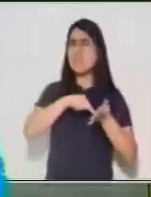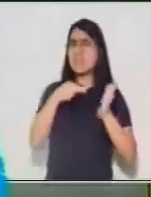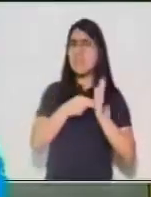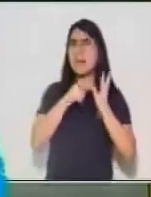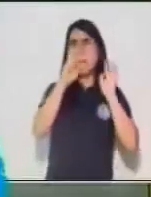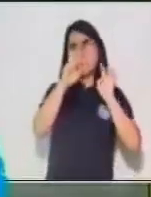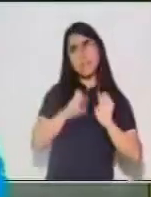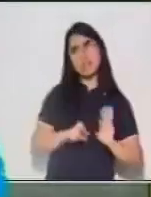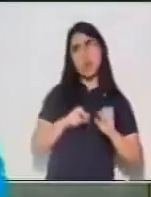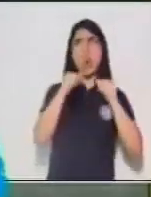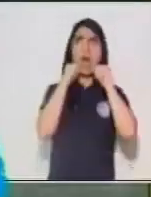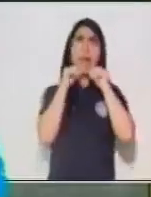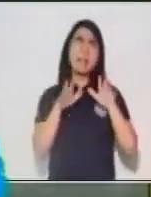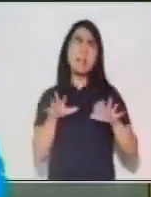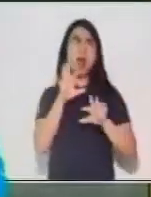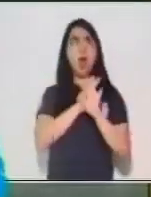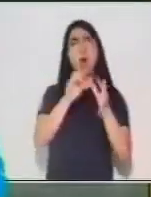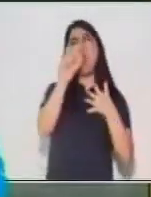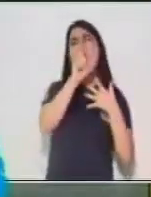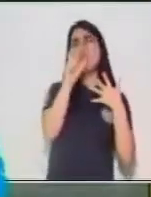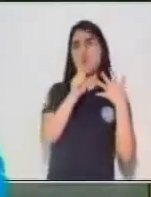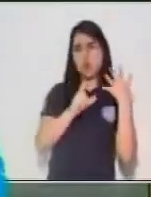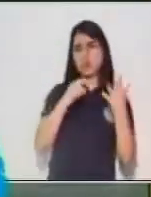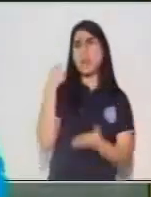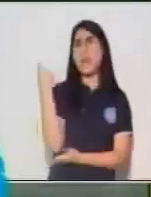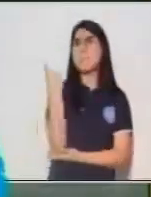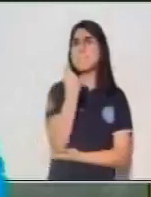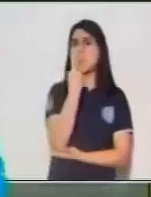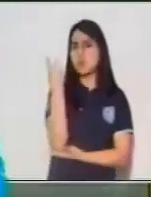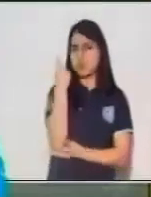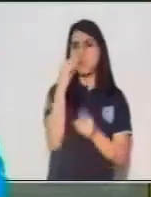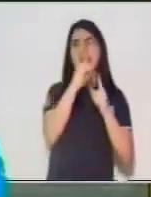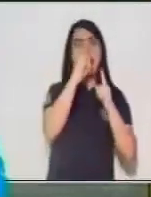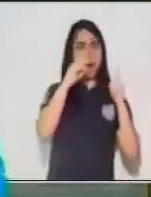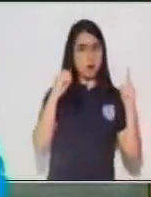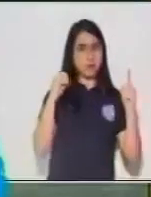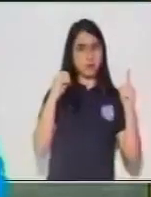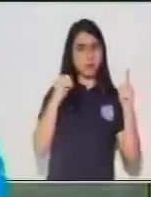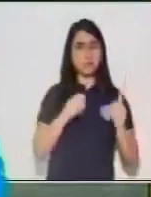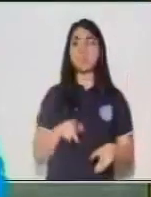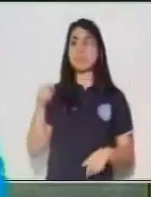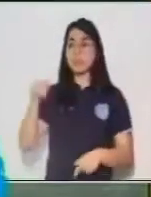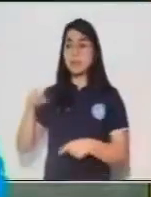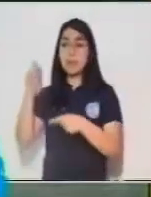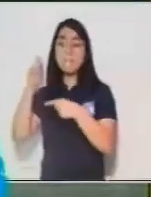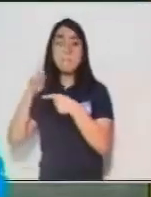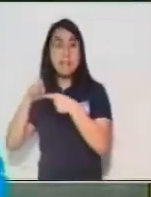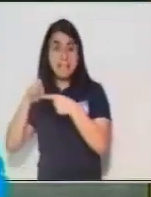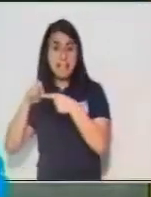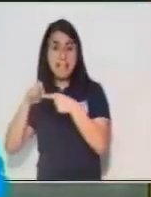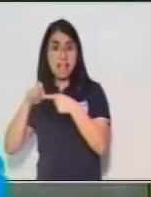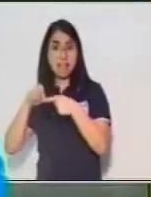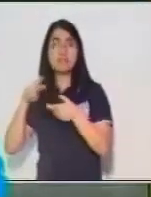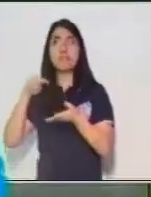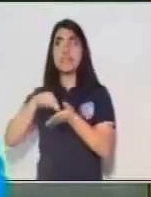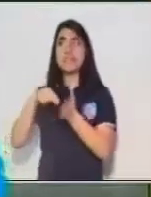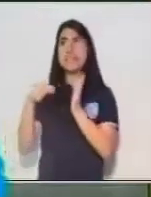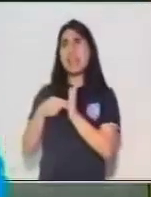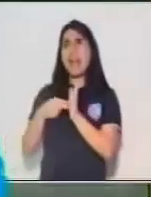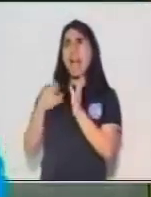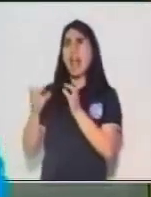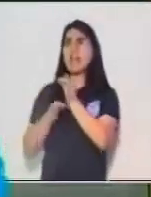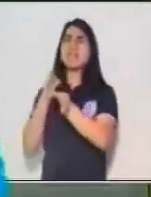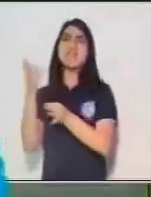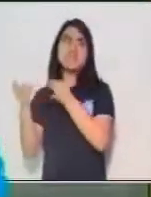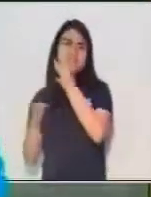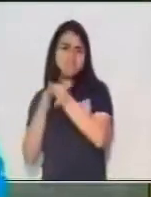predicado es lo que se dice del sujeto. Una forma fácil de identificar es que el predicado va a iniciar en el verbo,